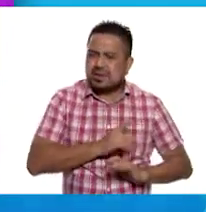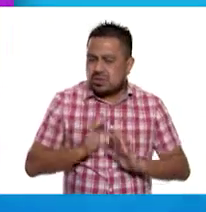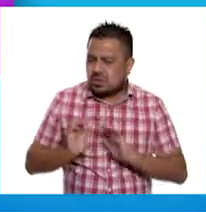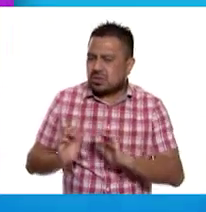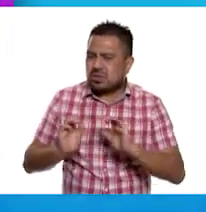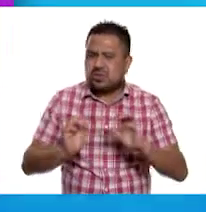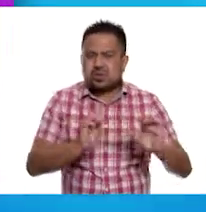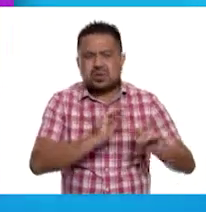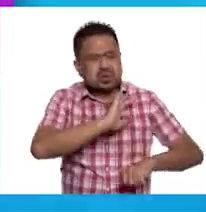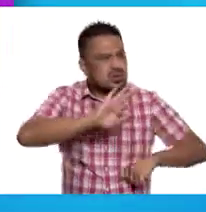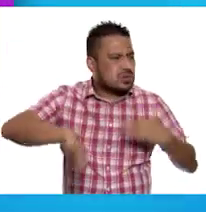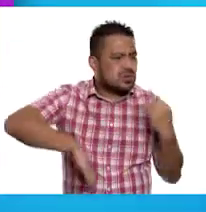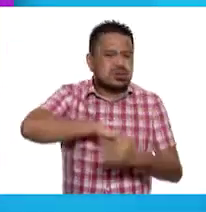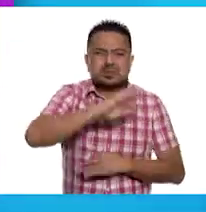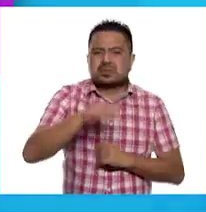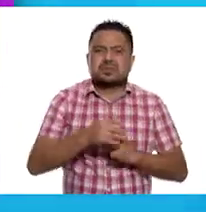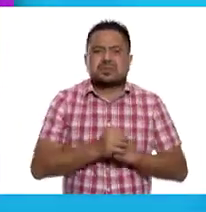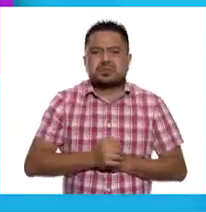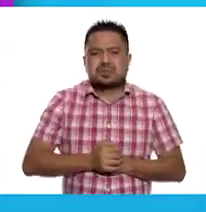unos a los otros.